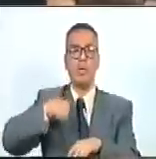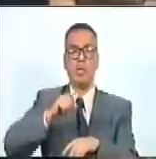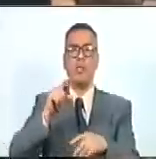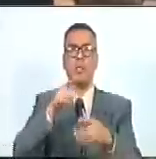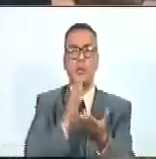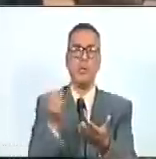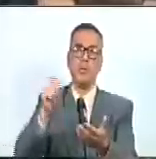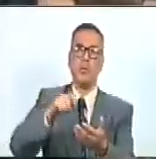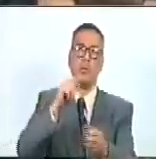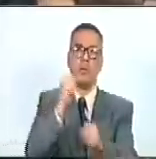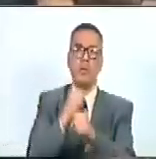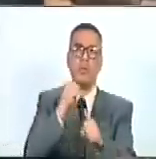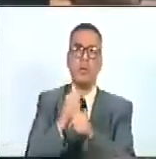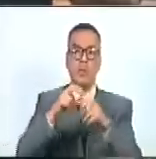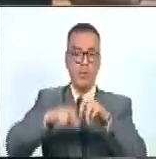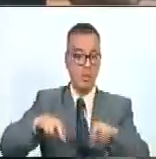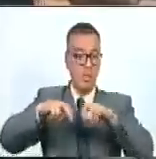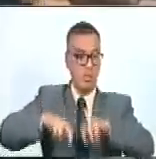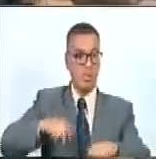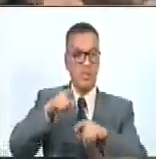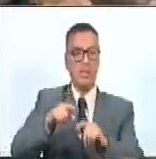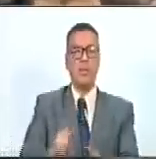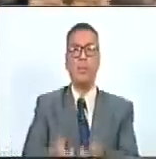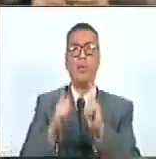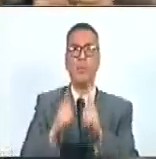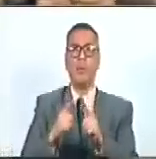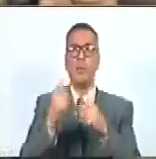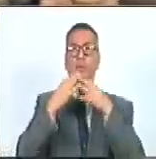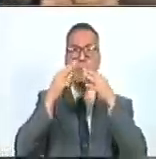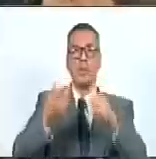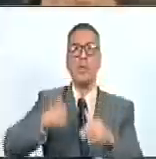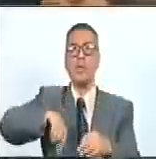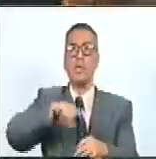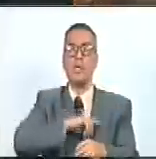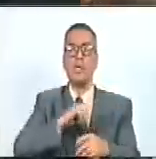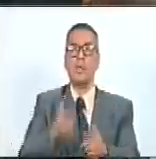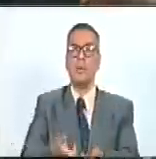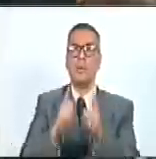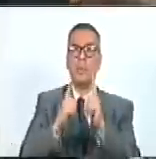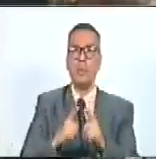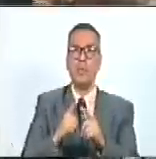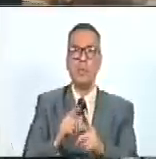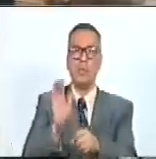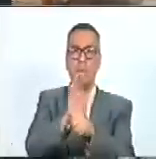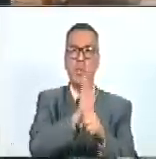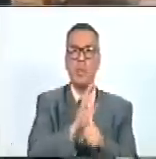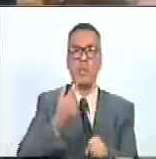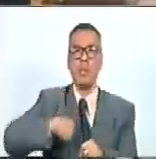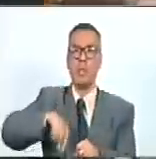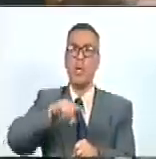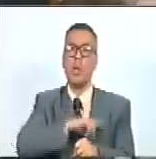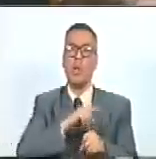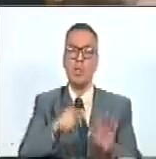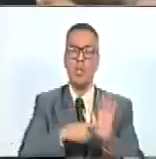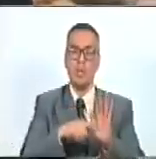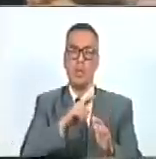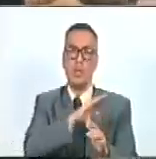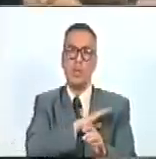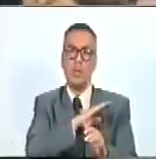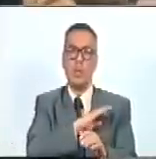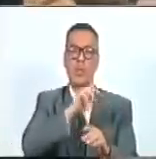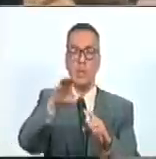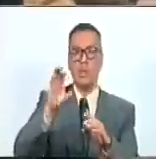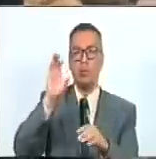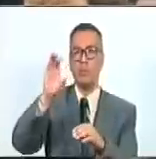a este trabajo de investigación que permita la salvaguarda del lenguaje de Venezuela, que permita la salvaguarda de nuestra identidad y de nuestros valores como